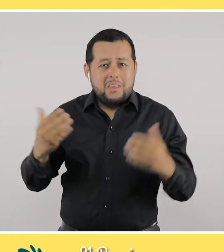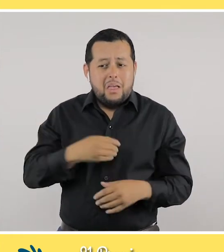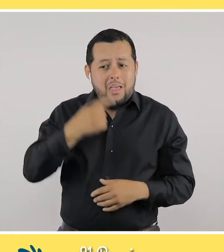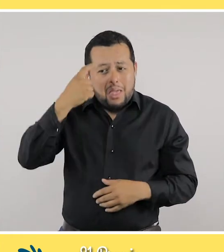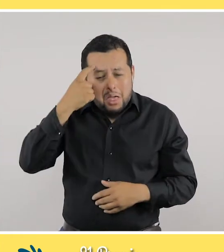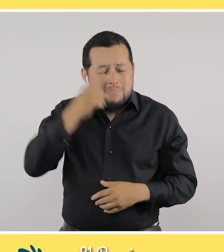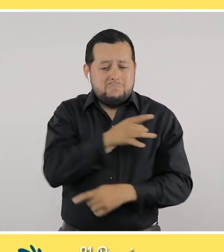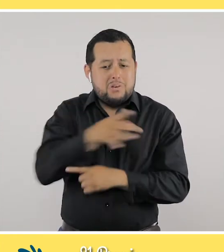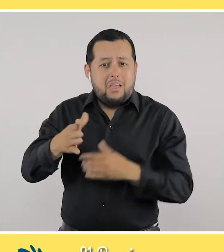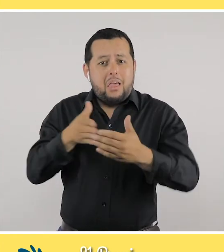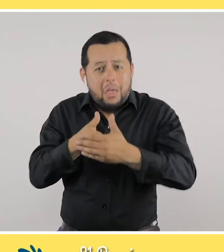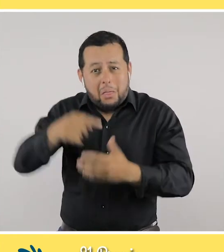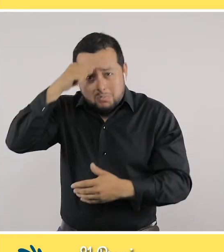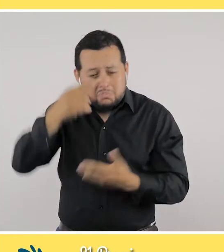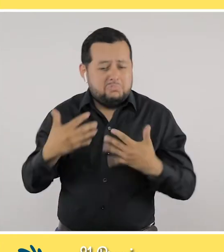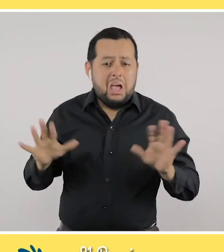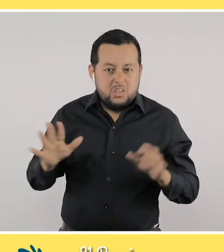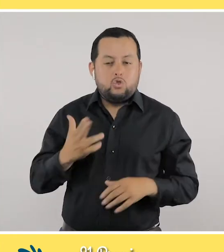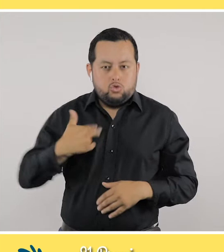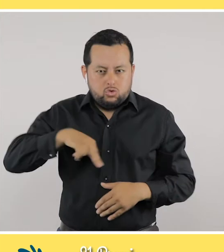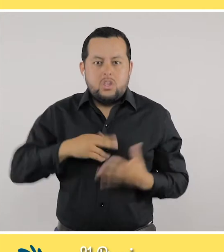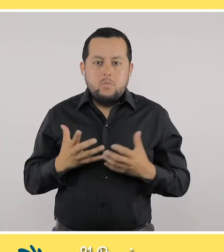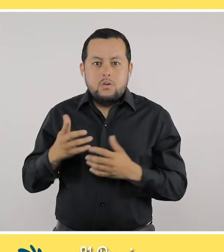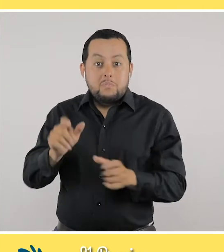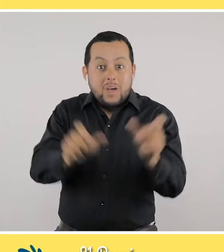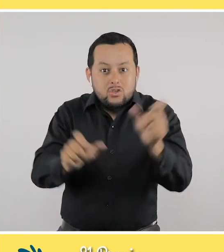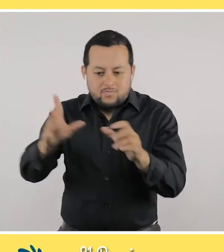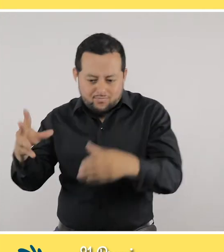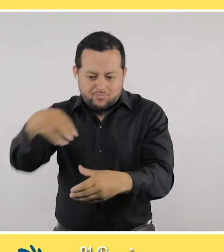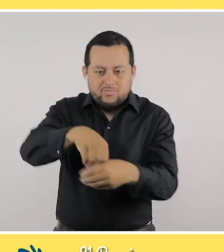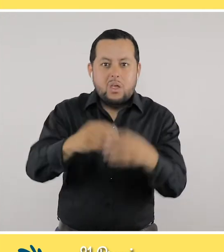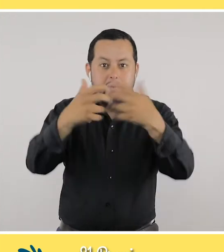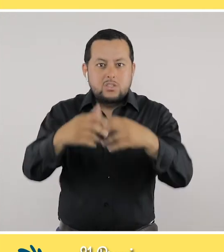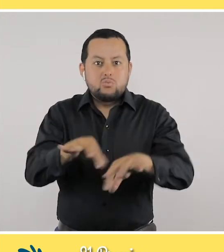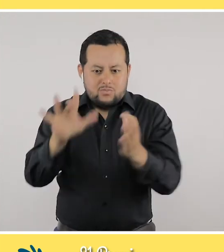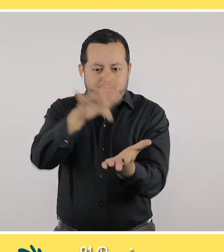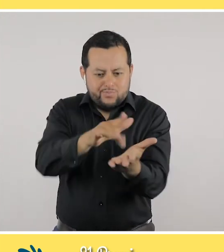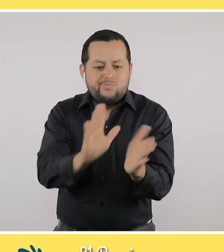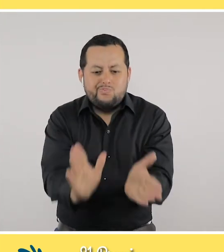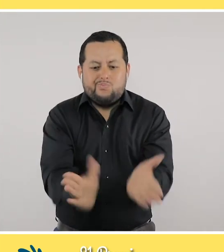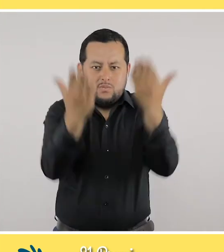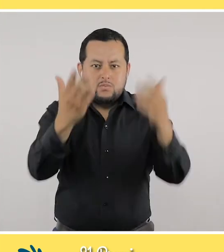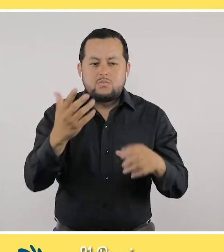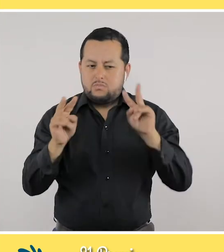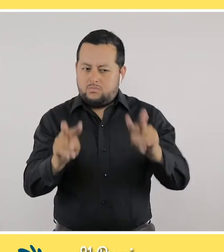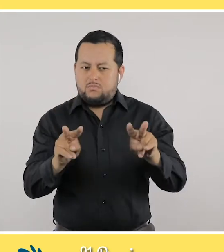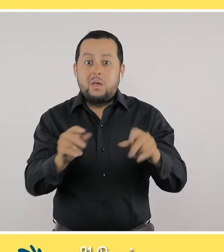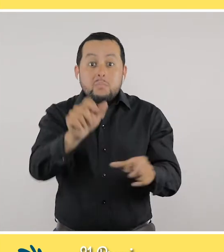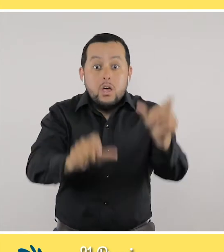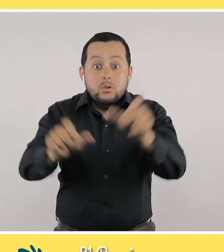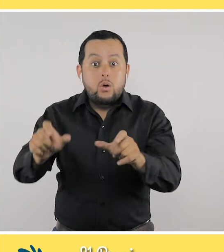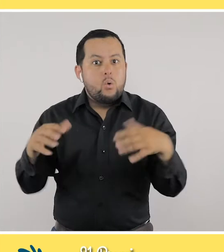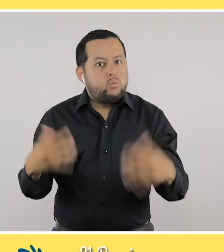Hemos vencido los temores, hemos vencido las barreras. Lo que queremos hacer es hacer los protagonistas al interior de nuestra organización, porque